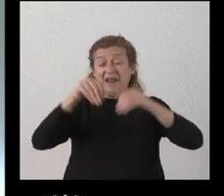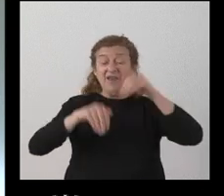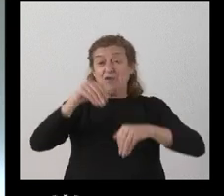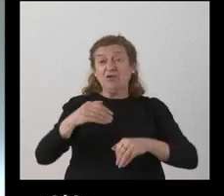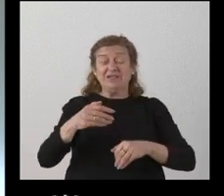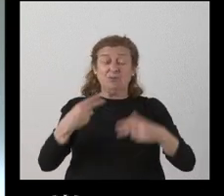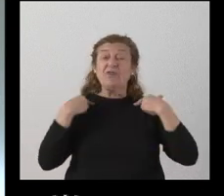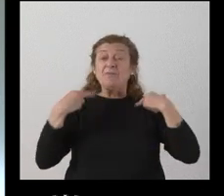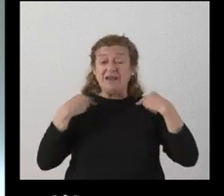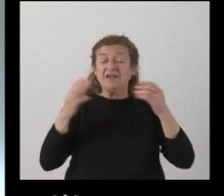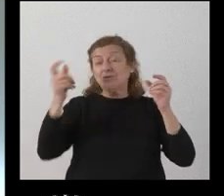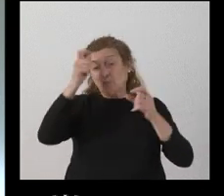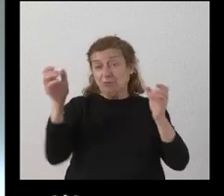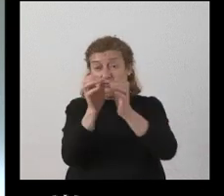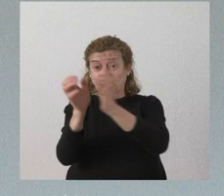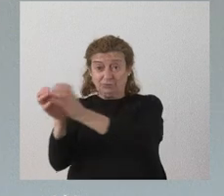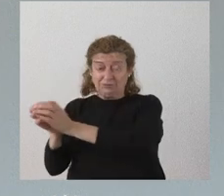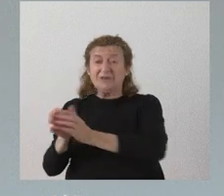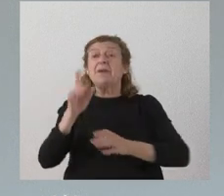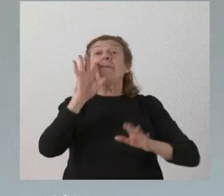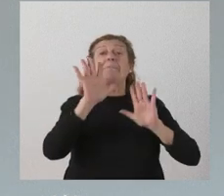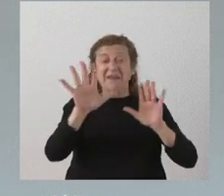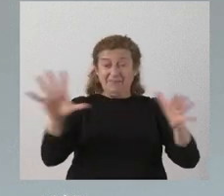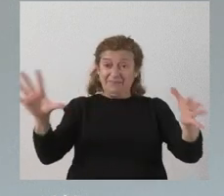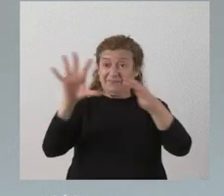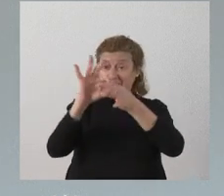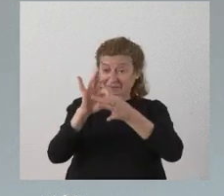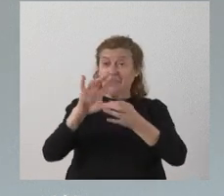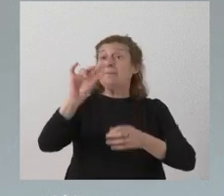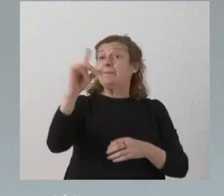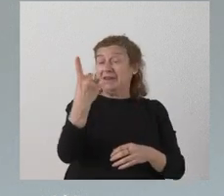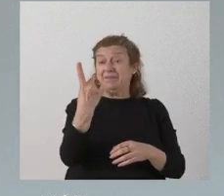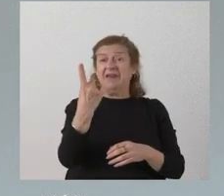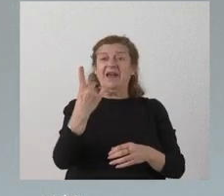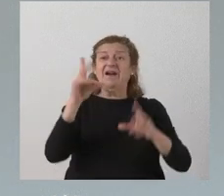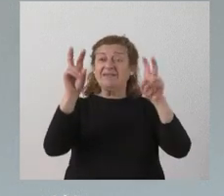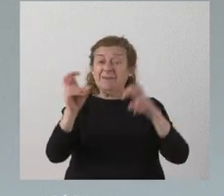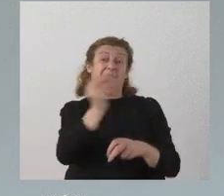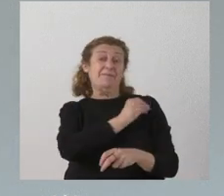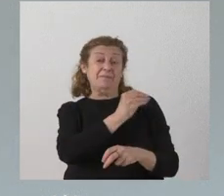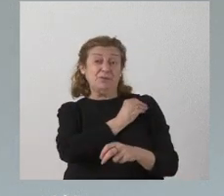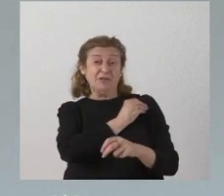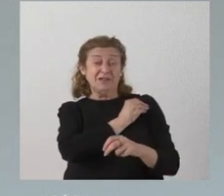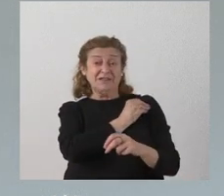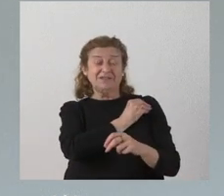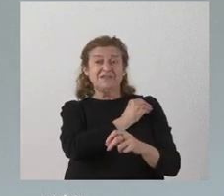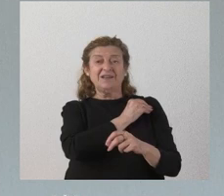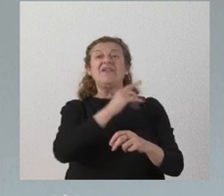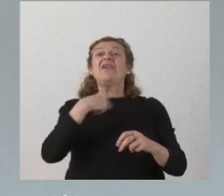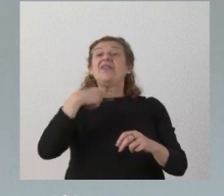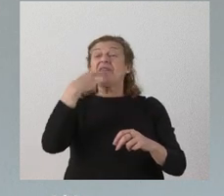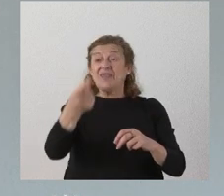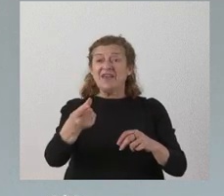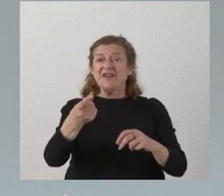entidades locales menores Mire, en relación a la primera de las cuestiones que usted me plantea decirle